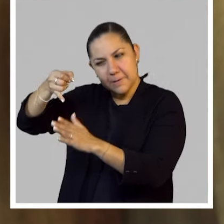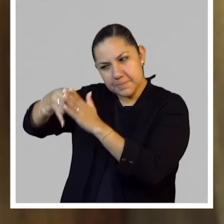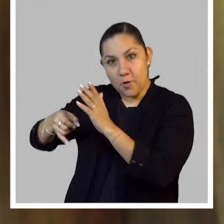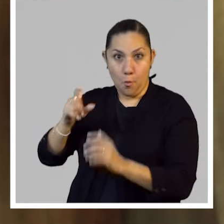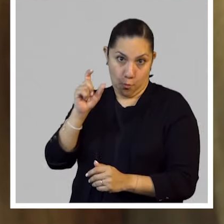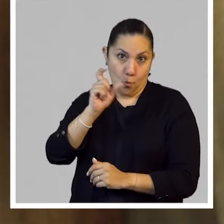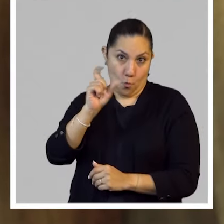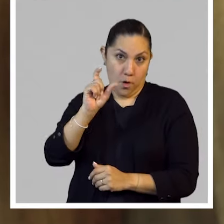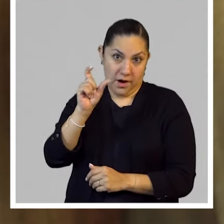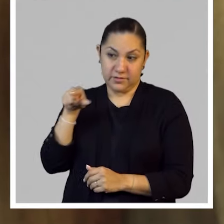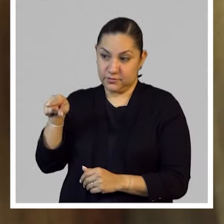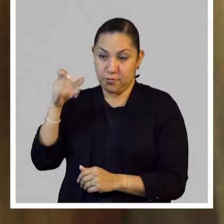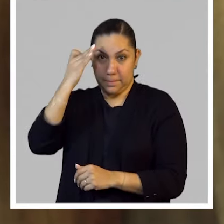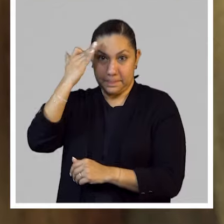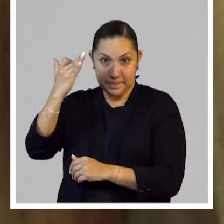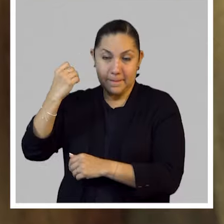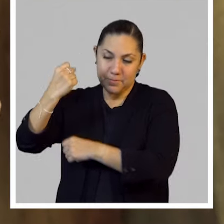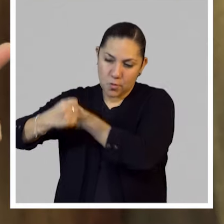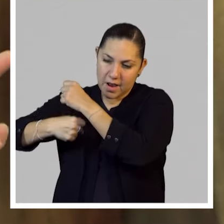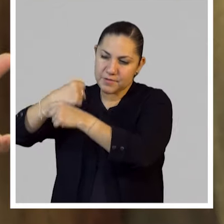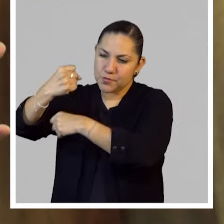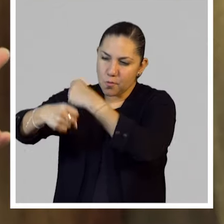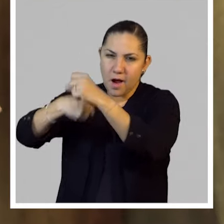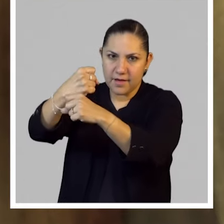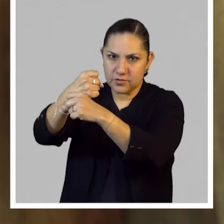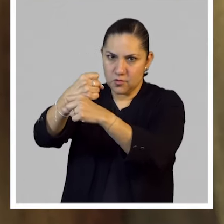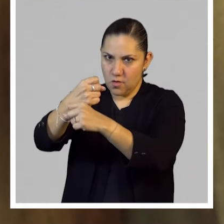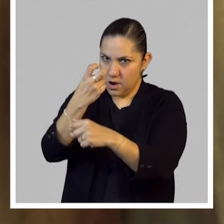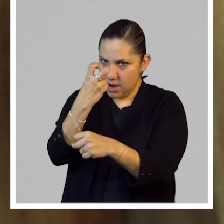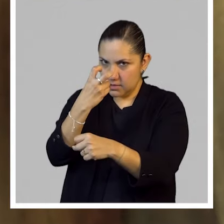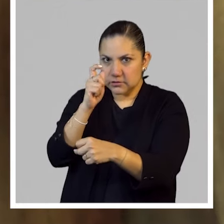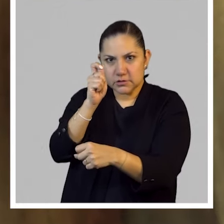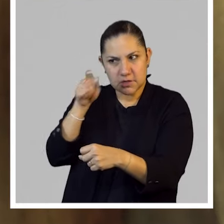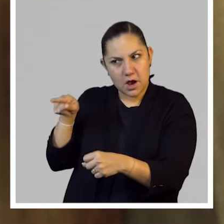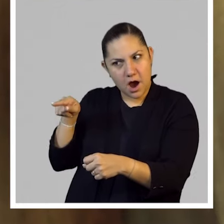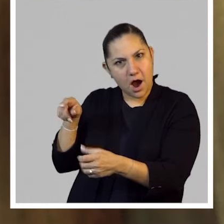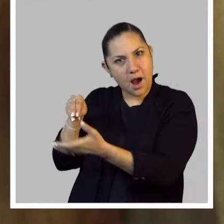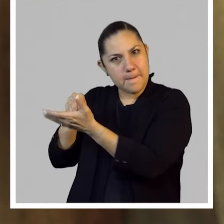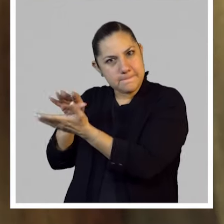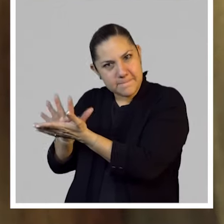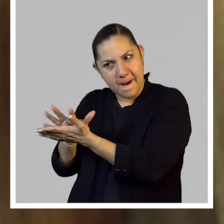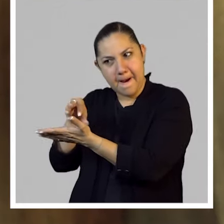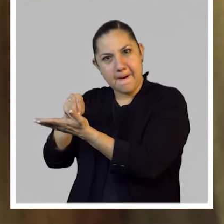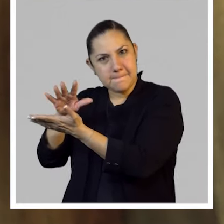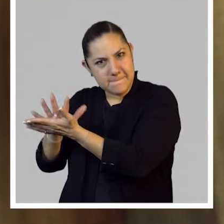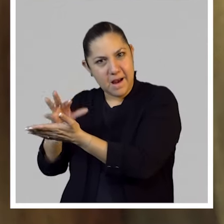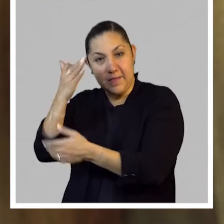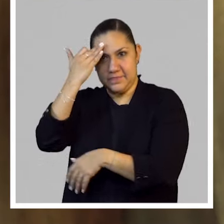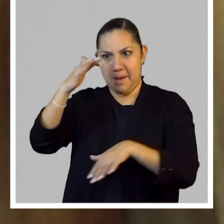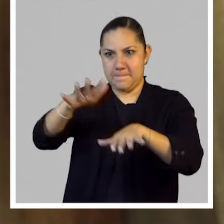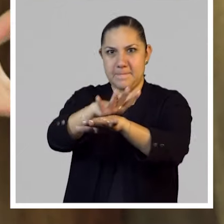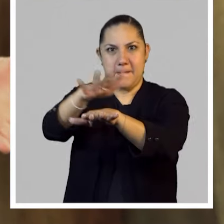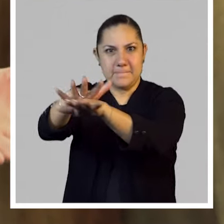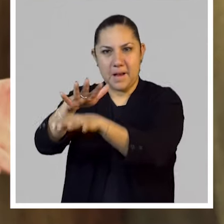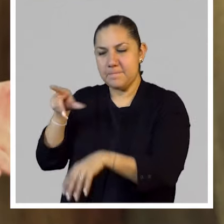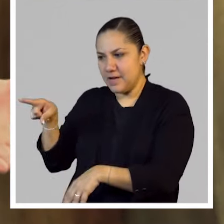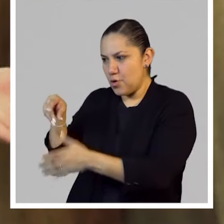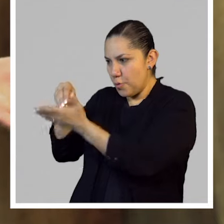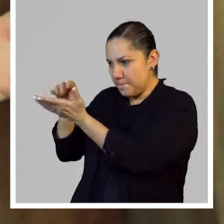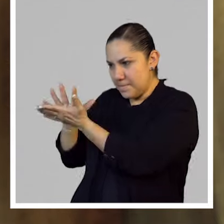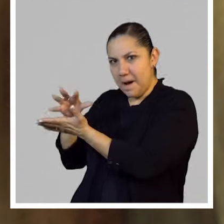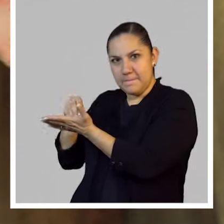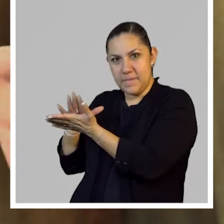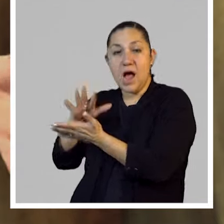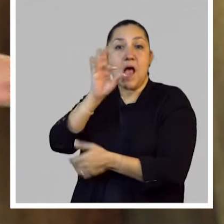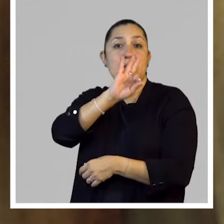con el paso de los años se vuelve un documento, un registro muy interesante porque los tiempos cambian, ¿no? A lo mejor esa marca de cigarros no